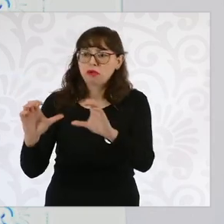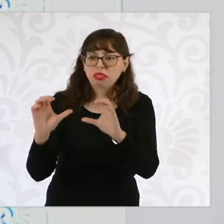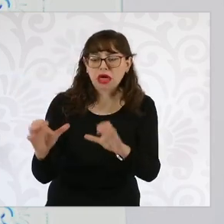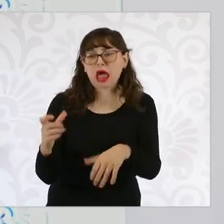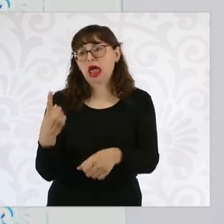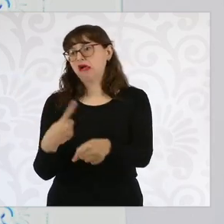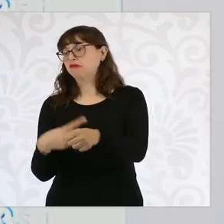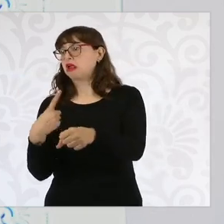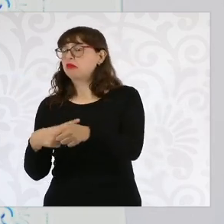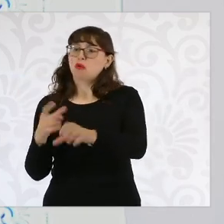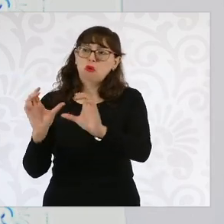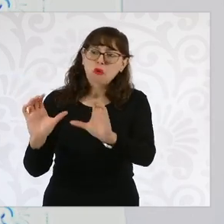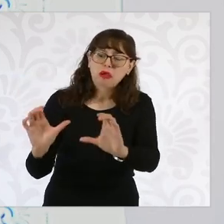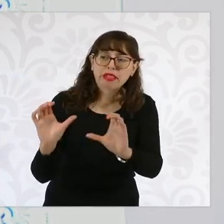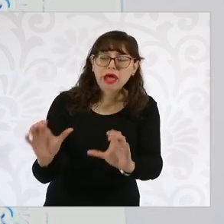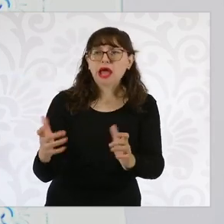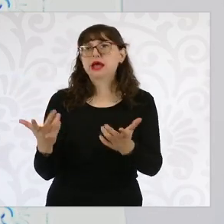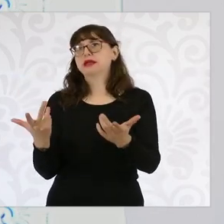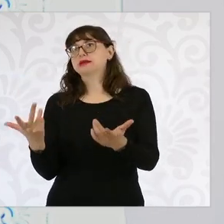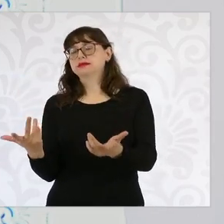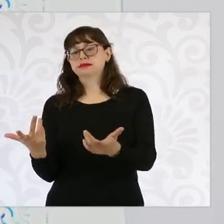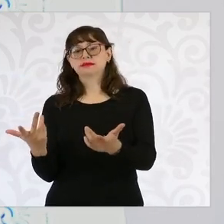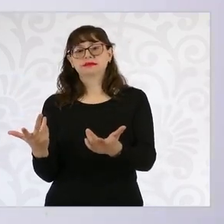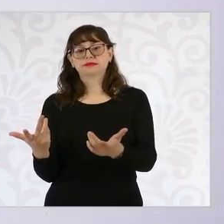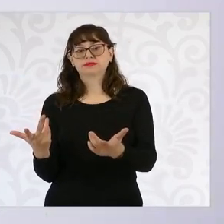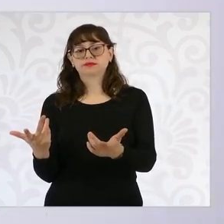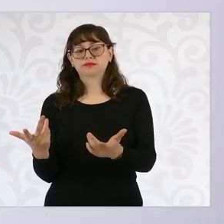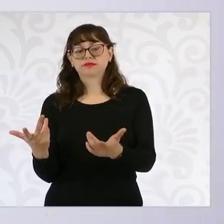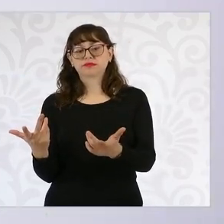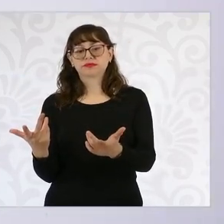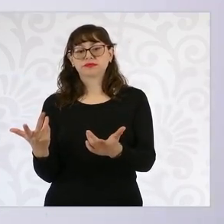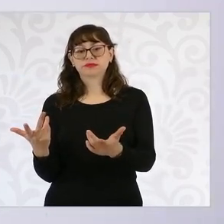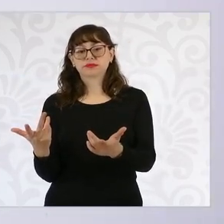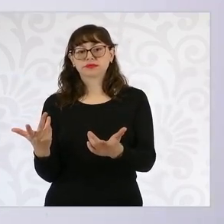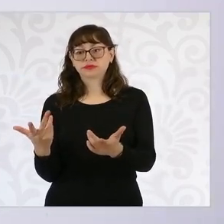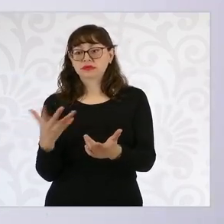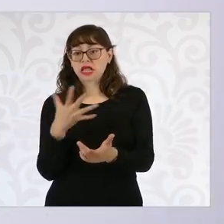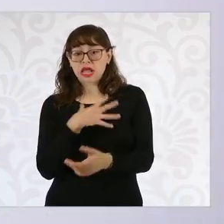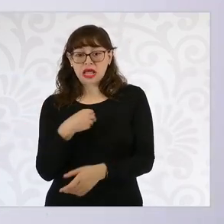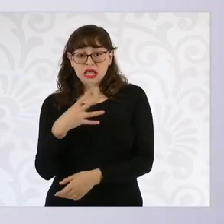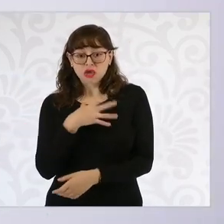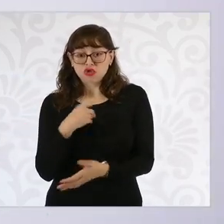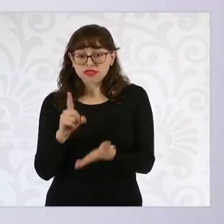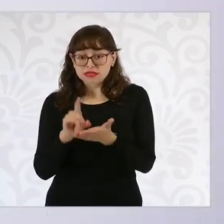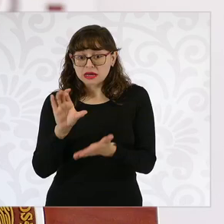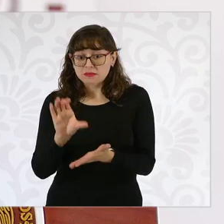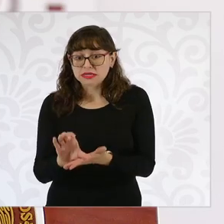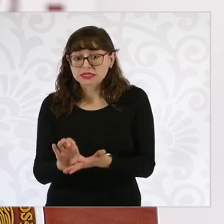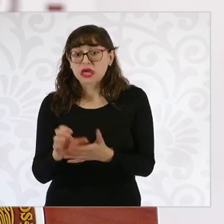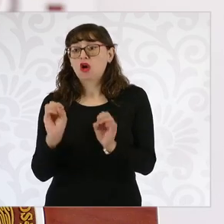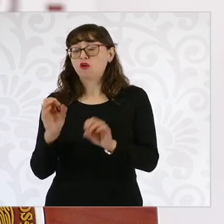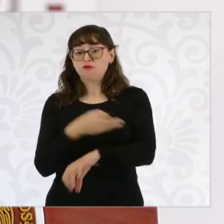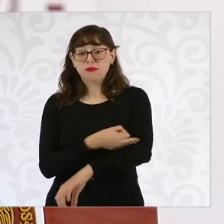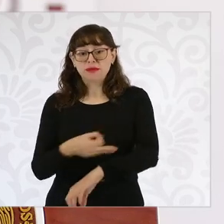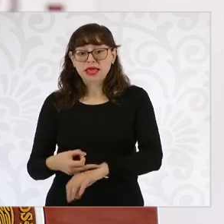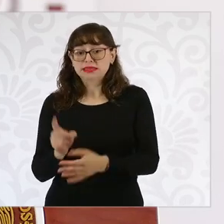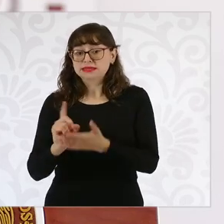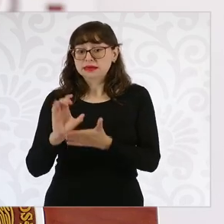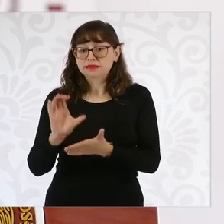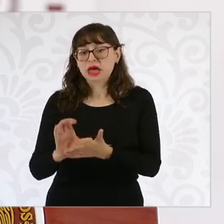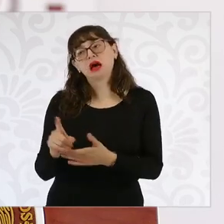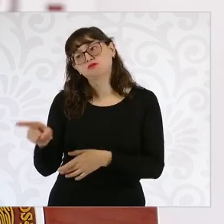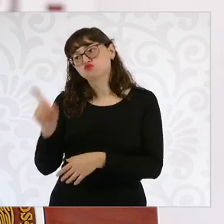alguien se enferma somos las mujeres quienes los cuidamos, si tenemos un hijo con discapacidad o algún familiar con